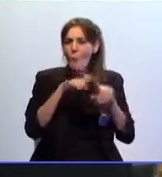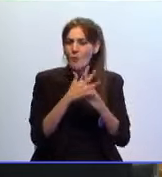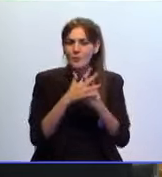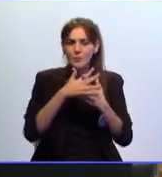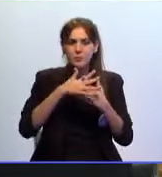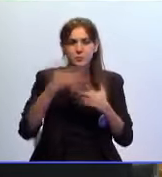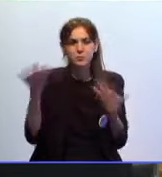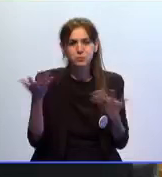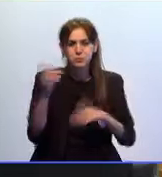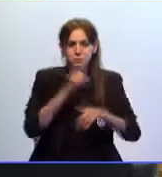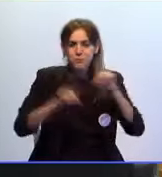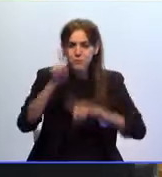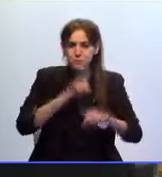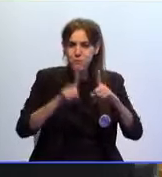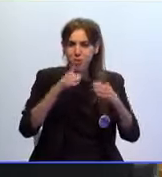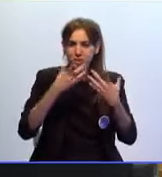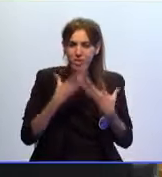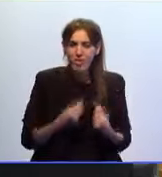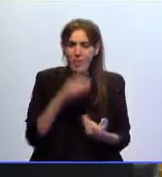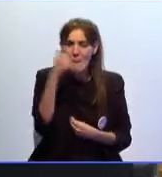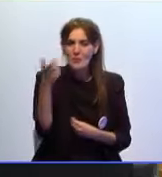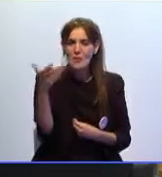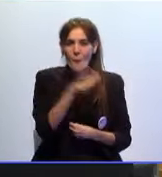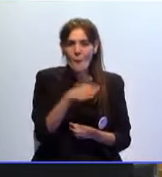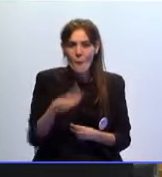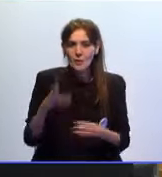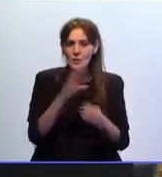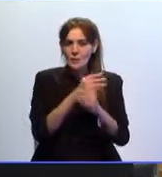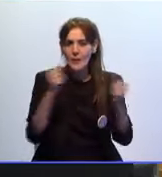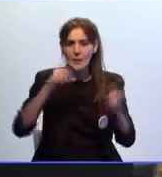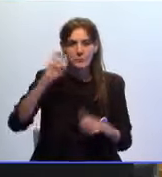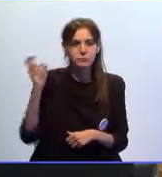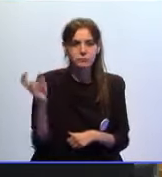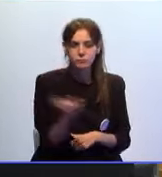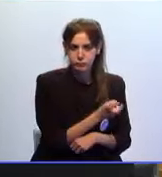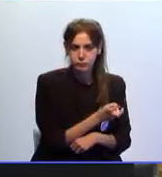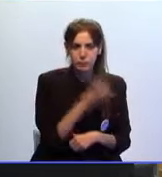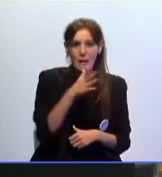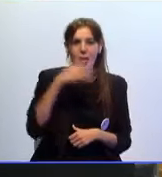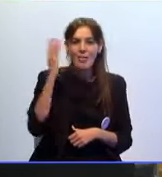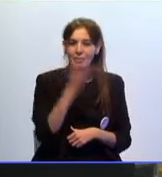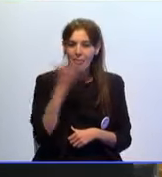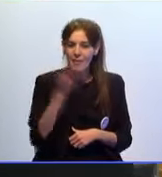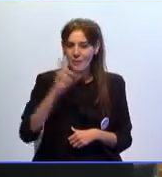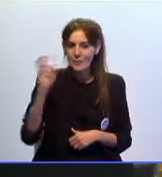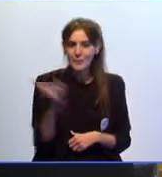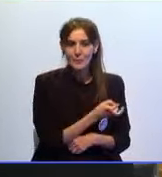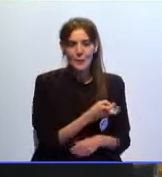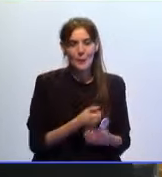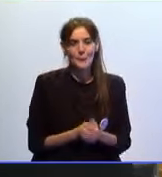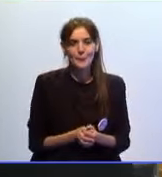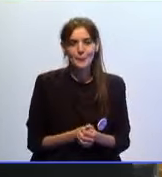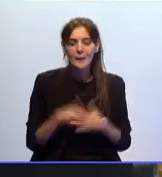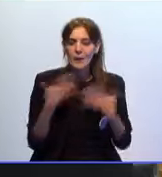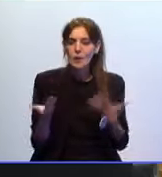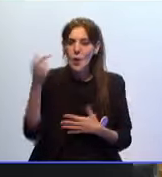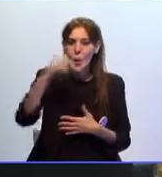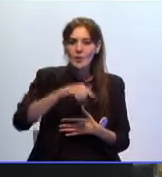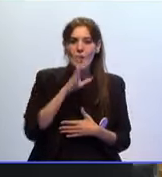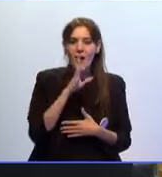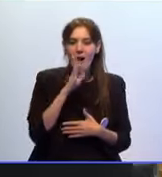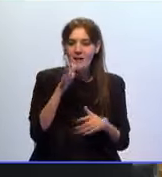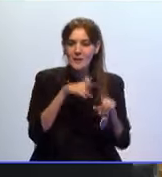dramática de fallecidos, desaparecidos, de daños de todo tipo. Esto está